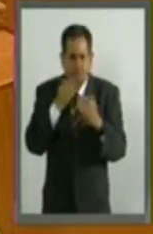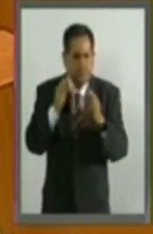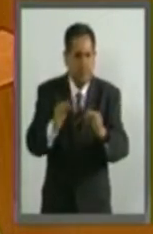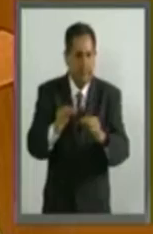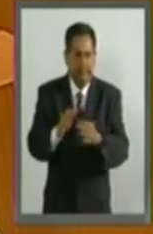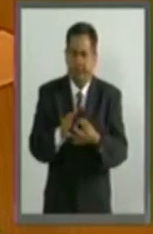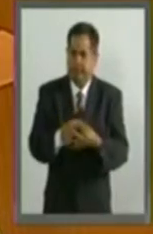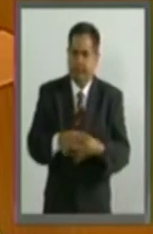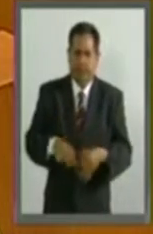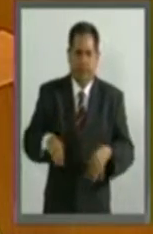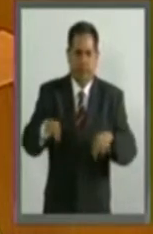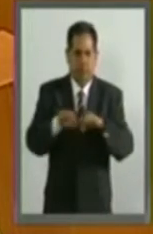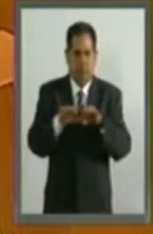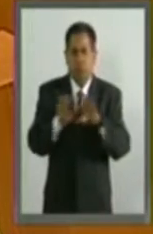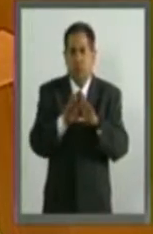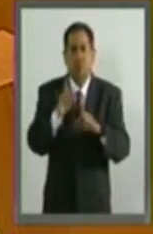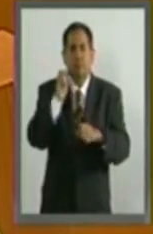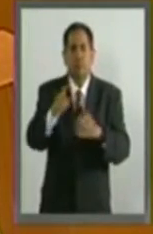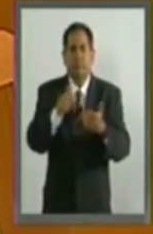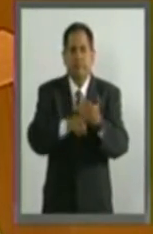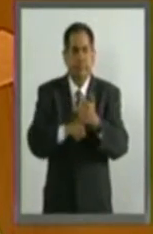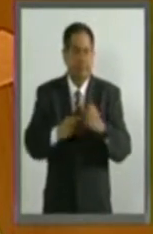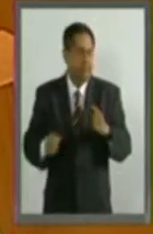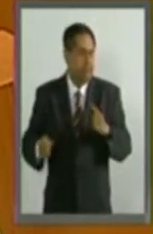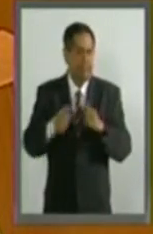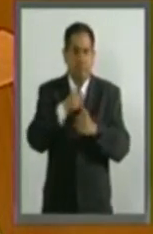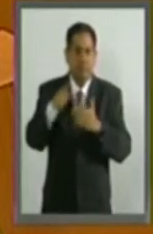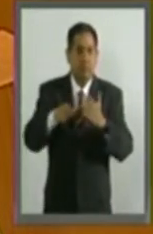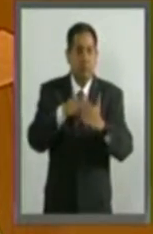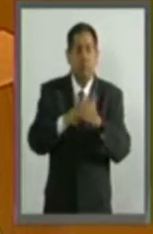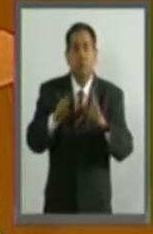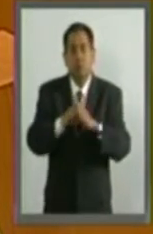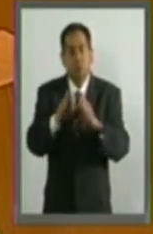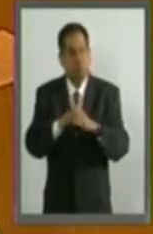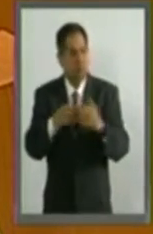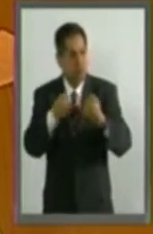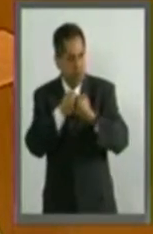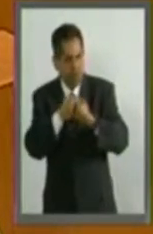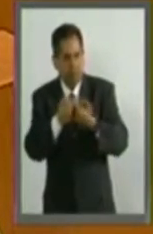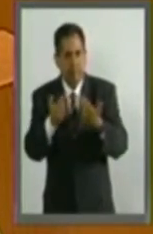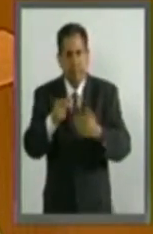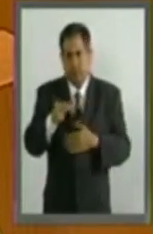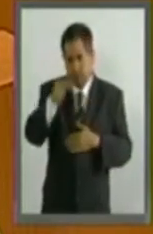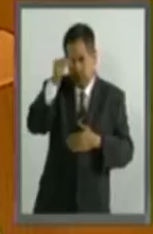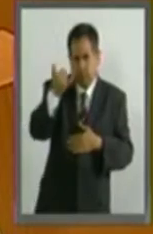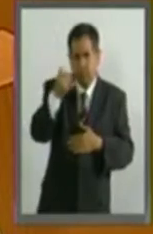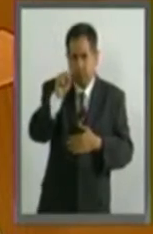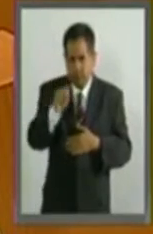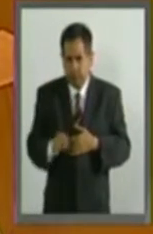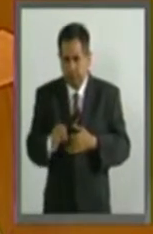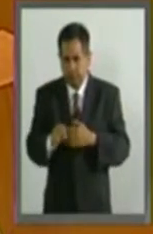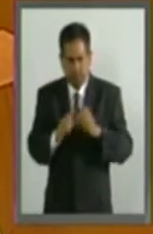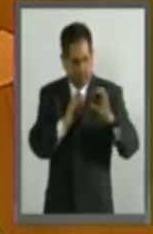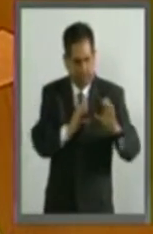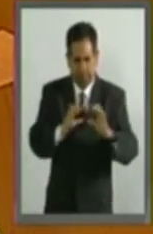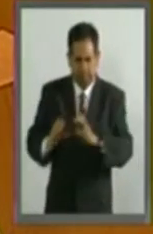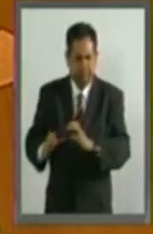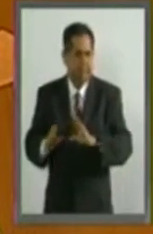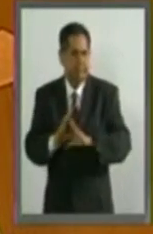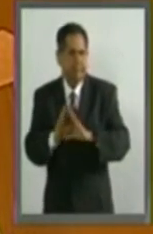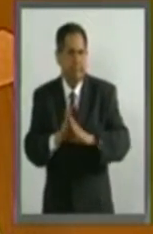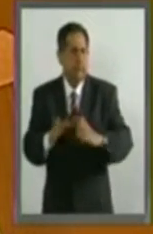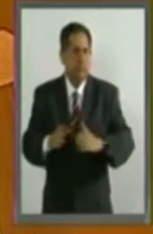fortalezcan, en primerísimo lugar, nuestras fronteras, la frontera norte y la frontera sur, con